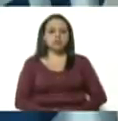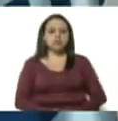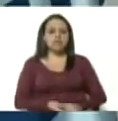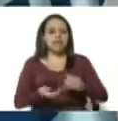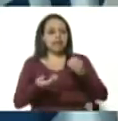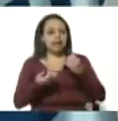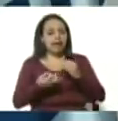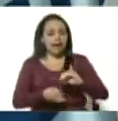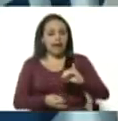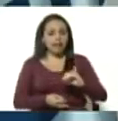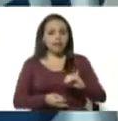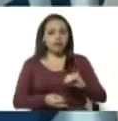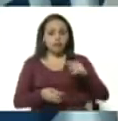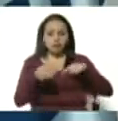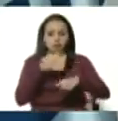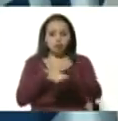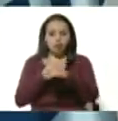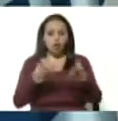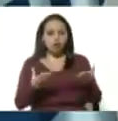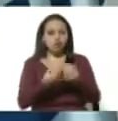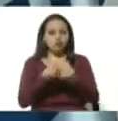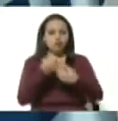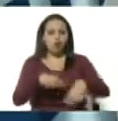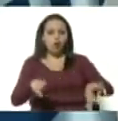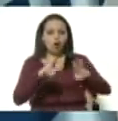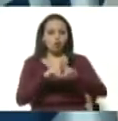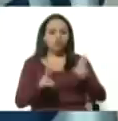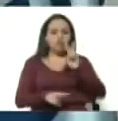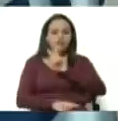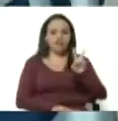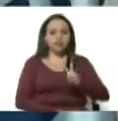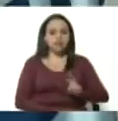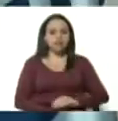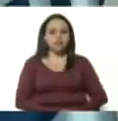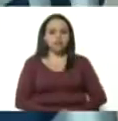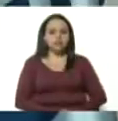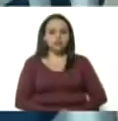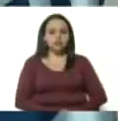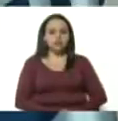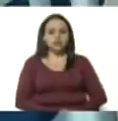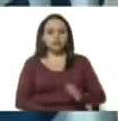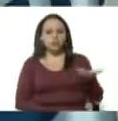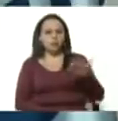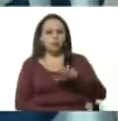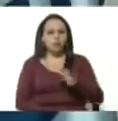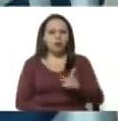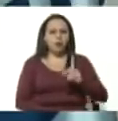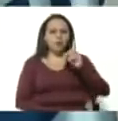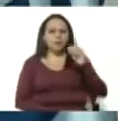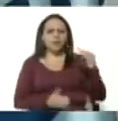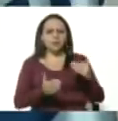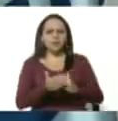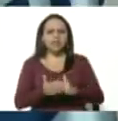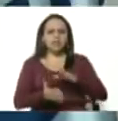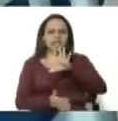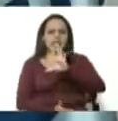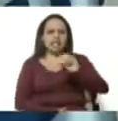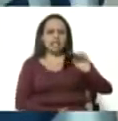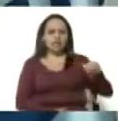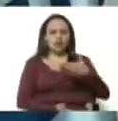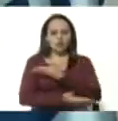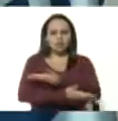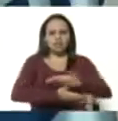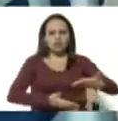depositario junto con Naciones Unidas y el Estado venezolano aproximadamente 1500 millones de dólares